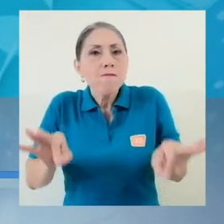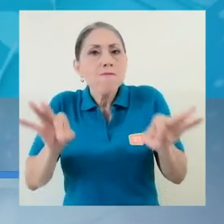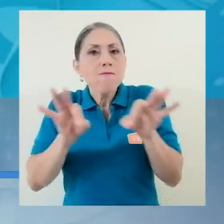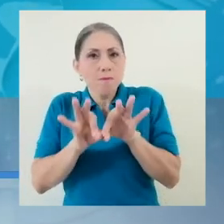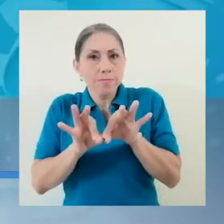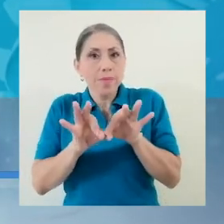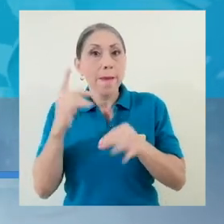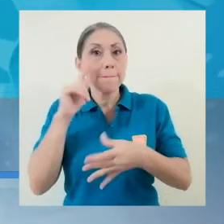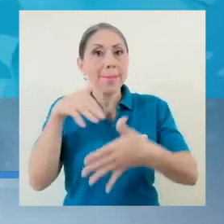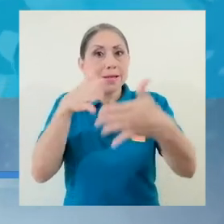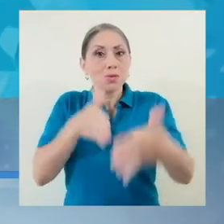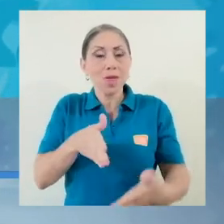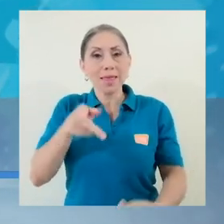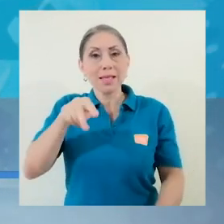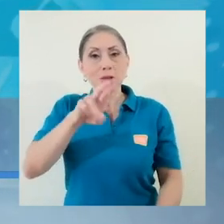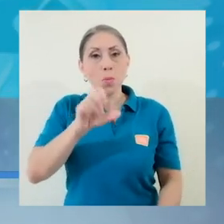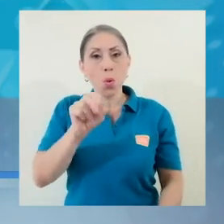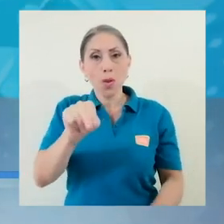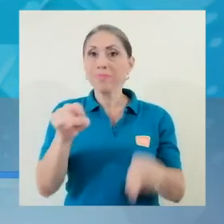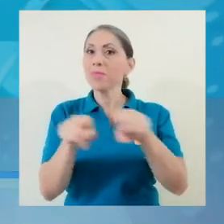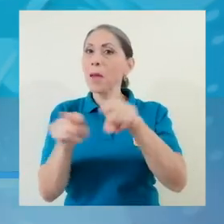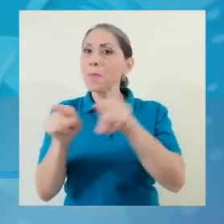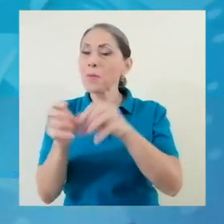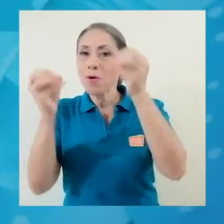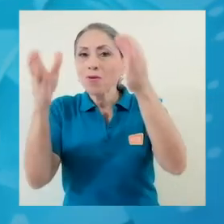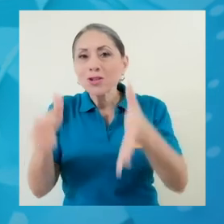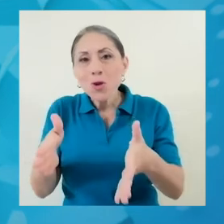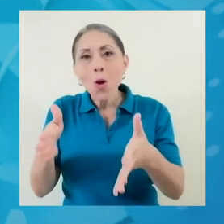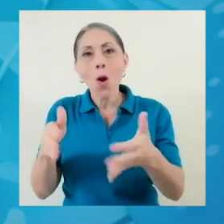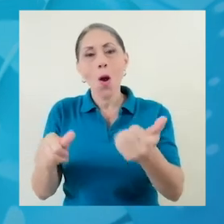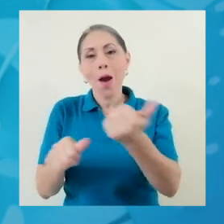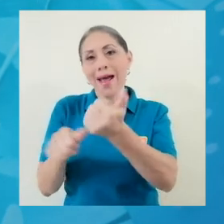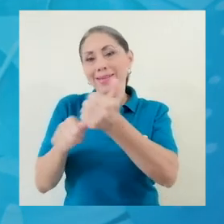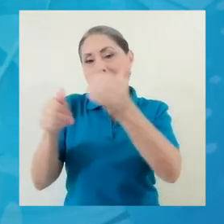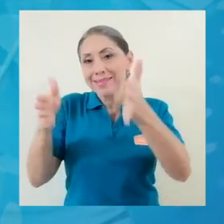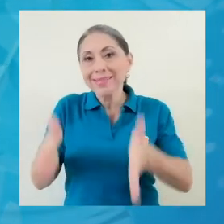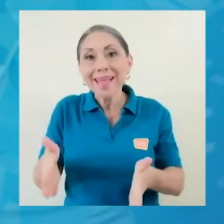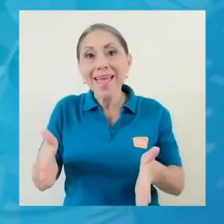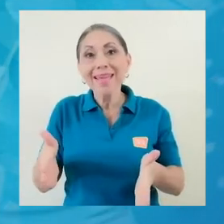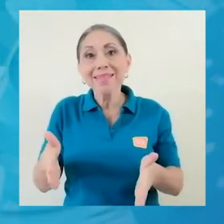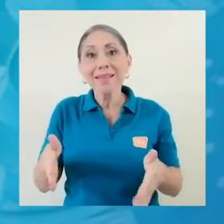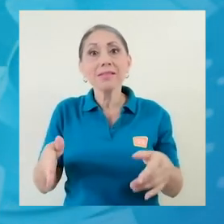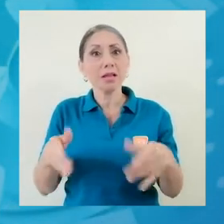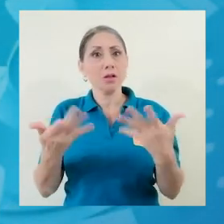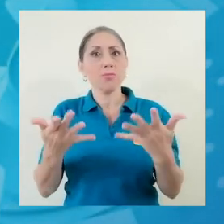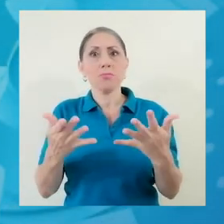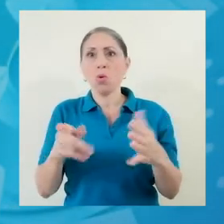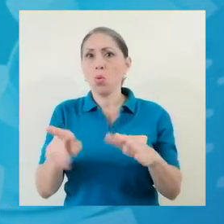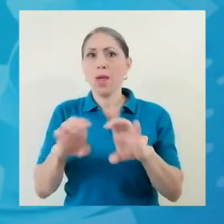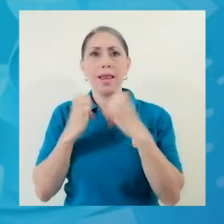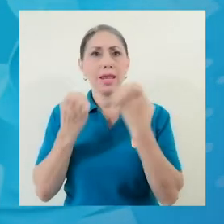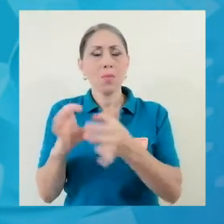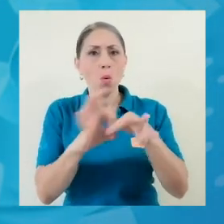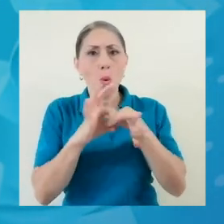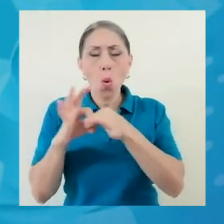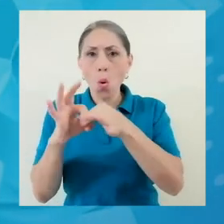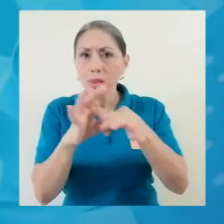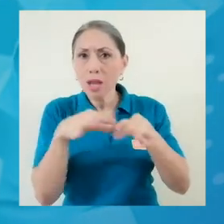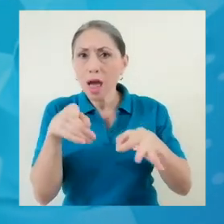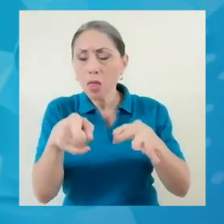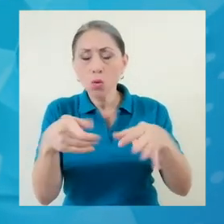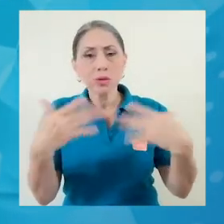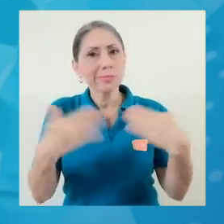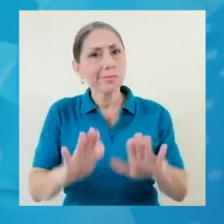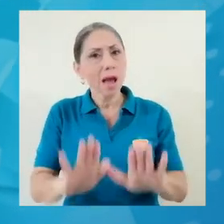tanto para los estudiantes de Pro-In como para los profesores, los asistentes. La misma coordinación ha hecho un trabajo